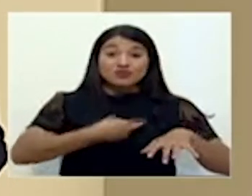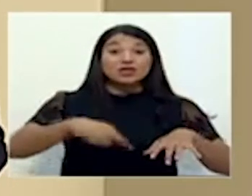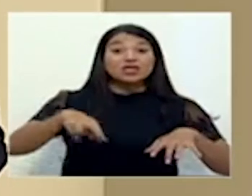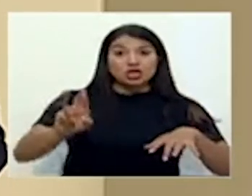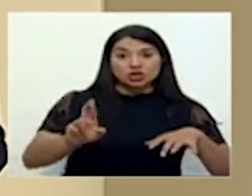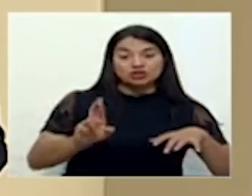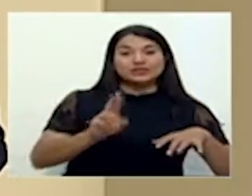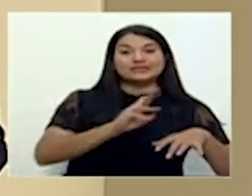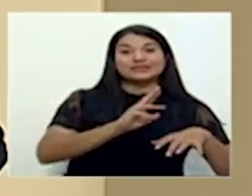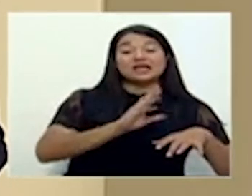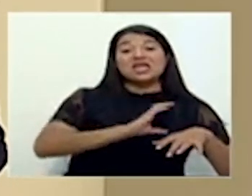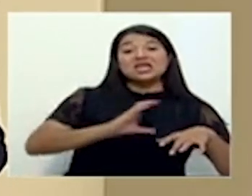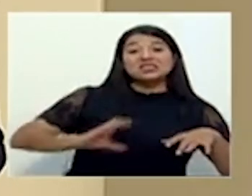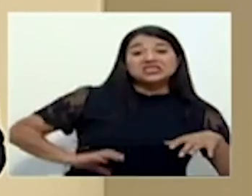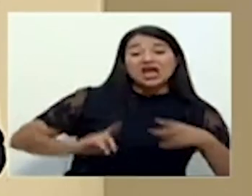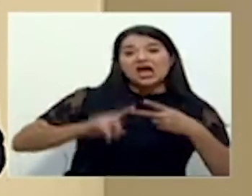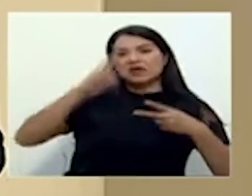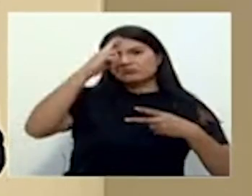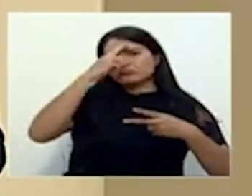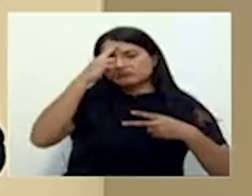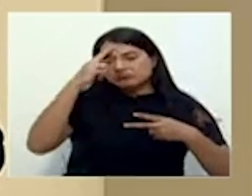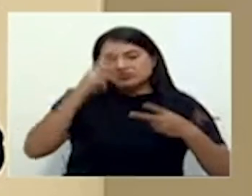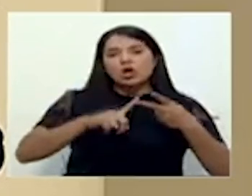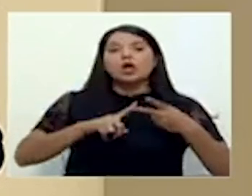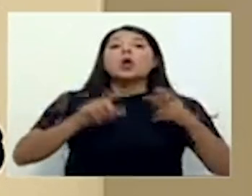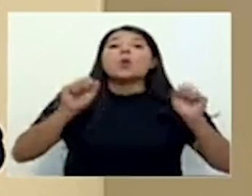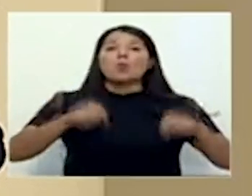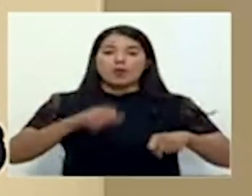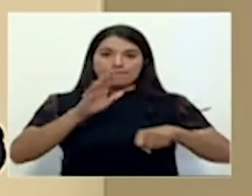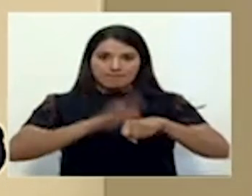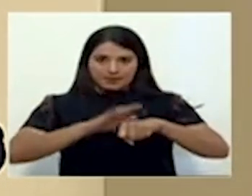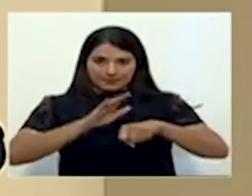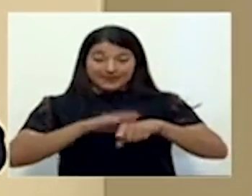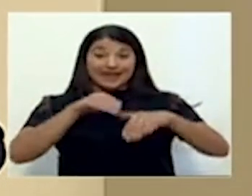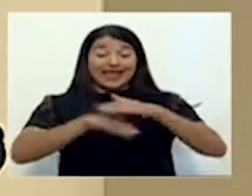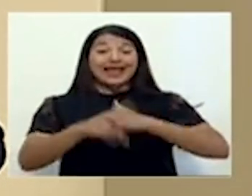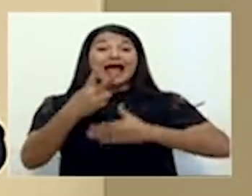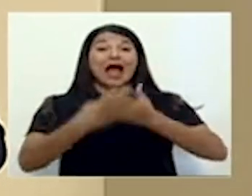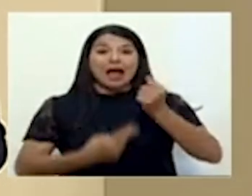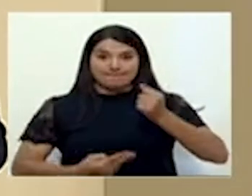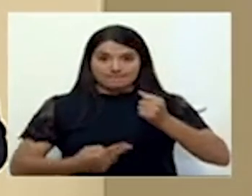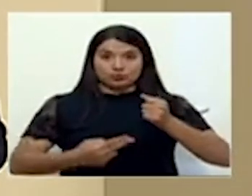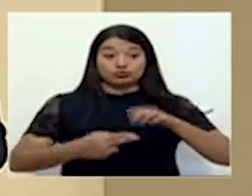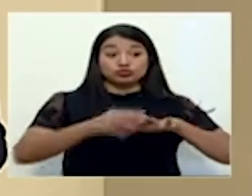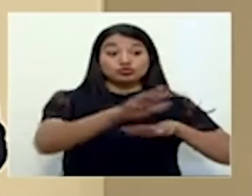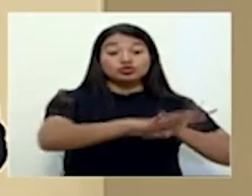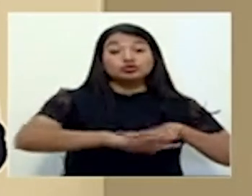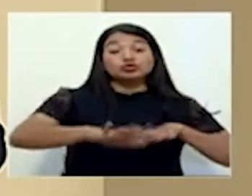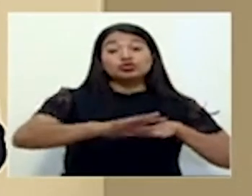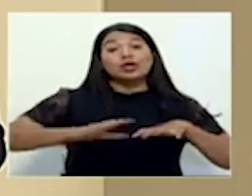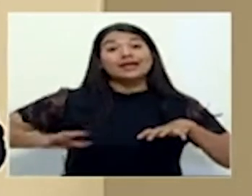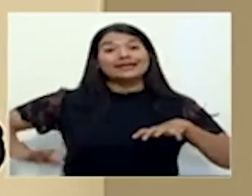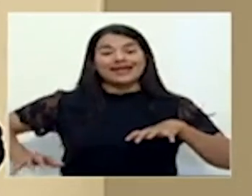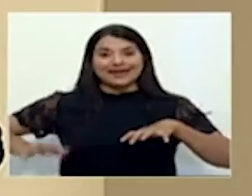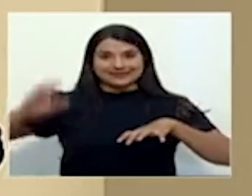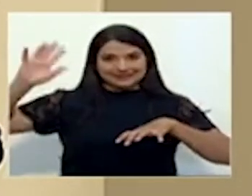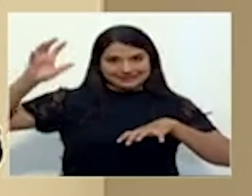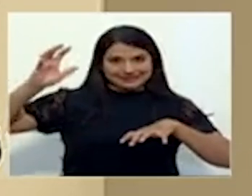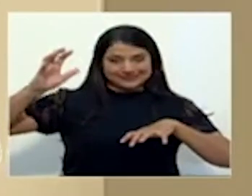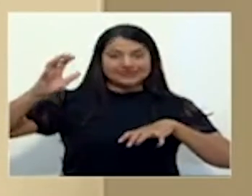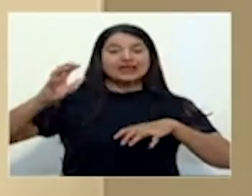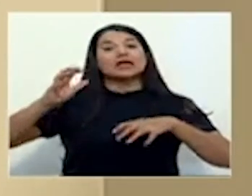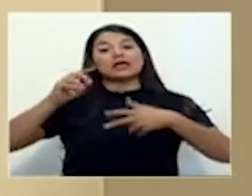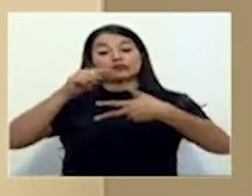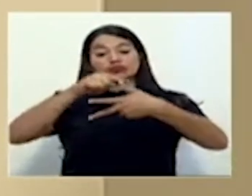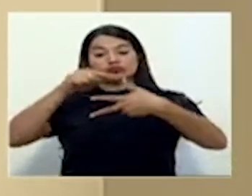permitidas en la etapa de apertura, tanto en naranjas como en amarillos, cantones, y durante la etapa de cierre, sólo en